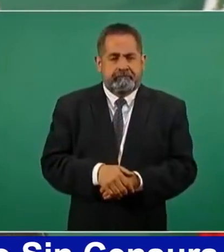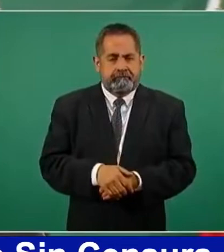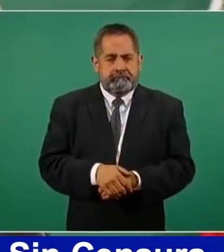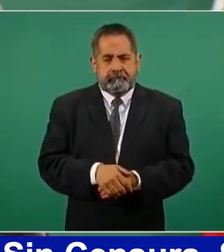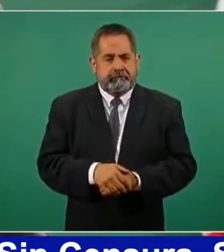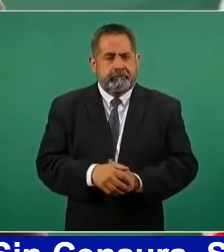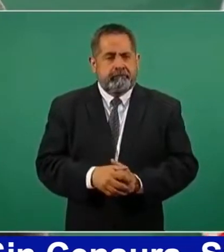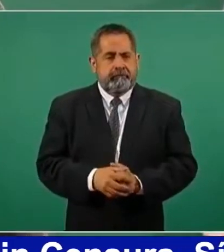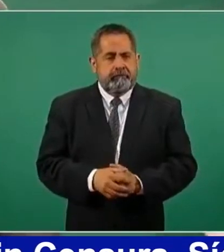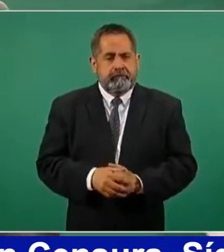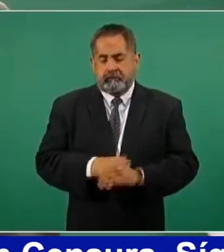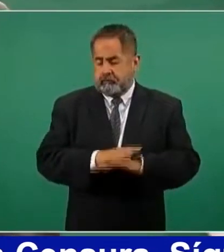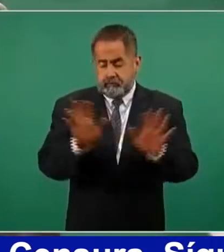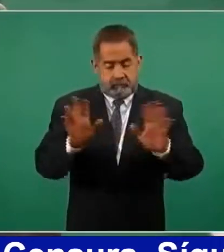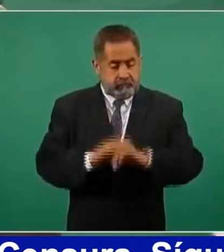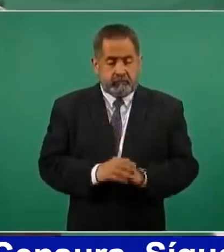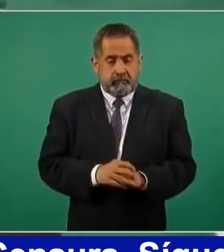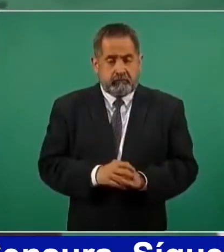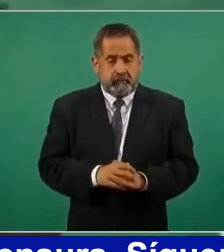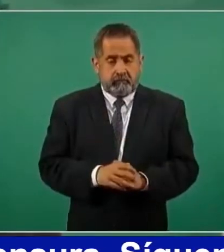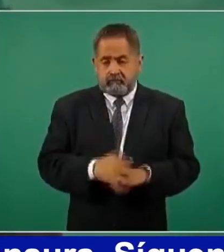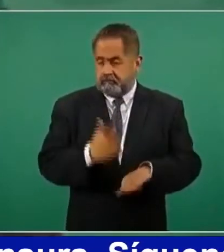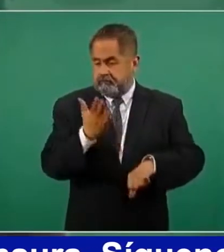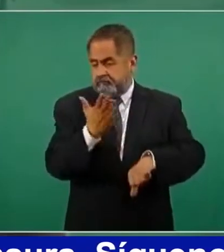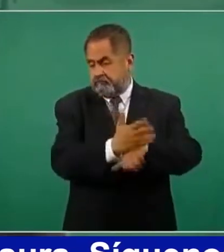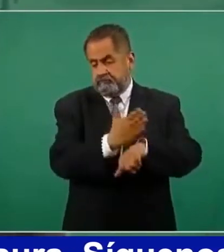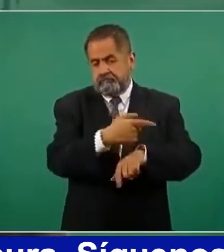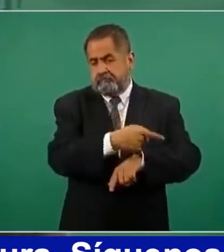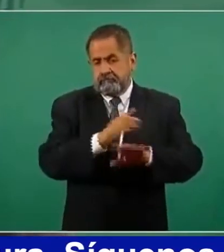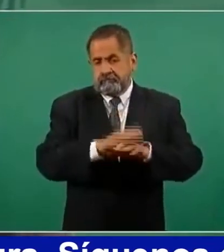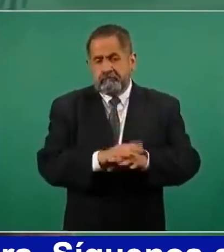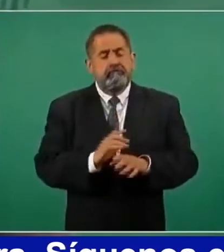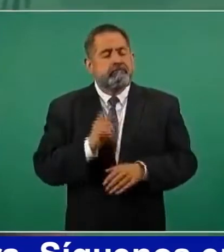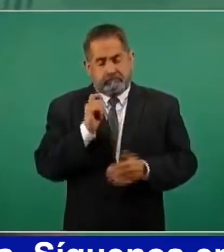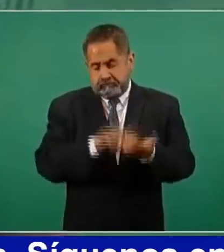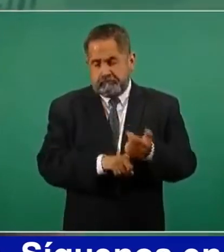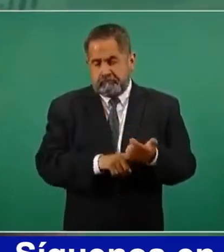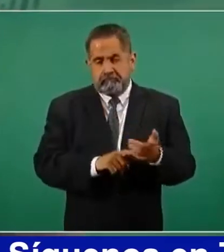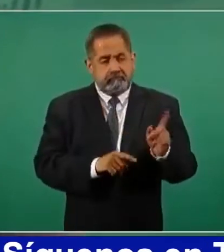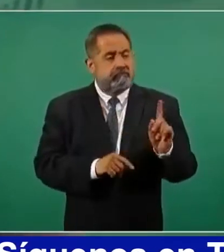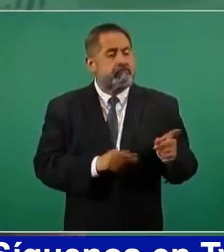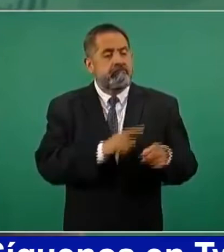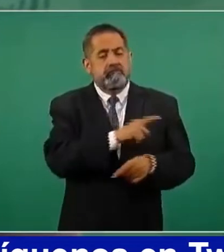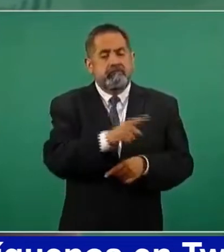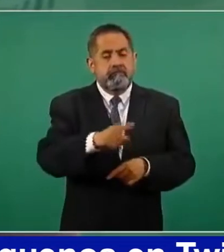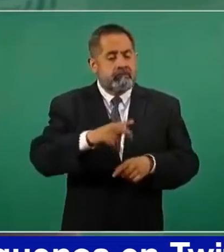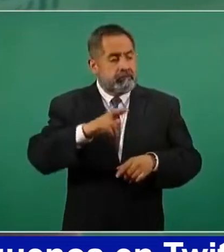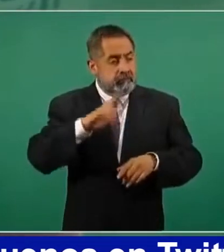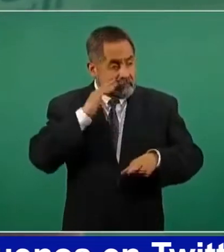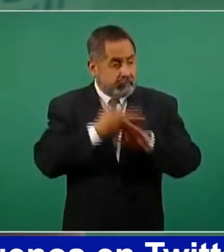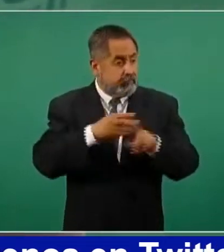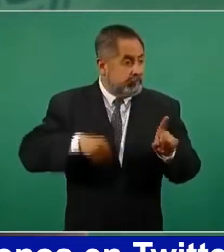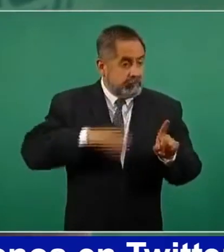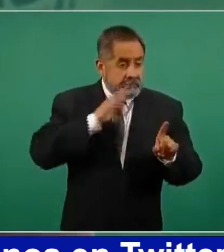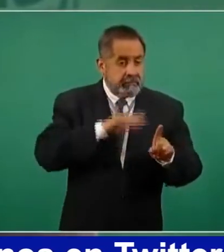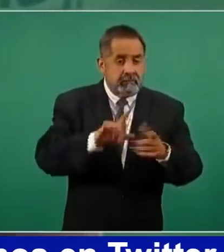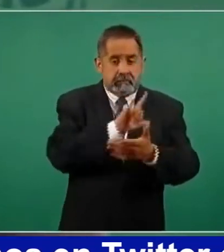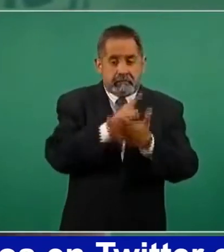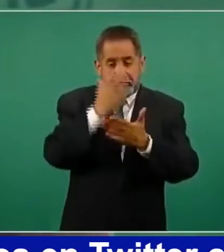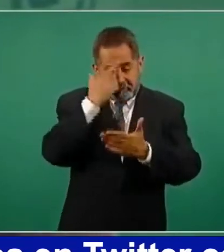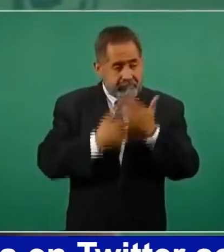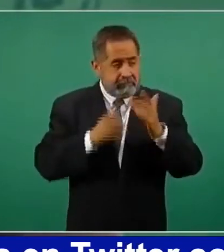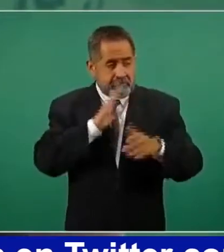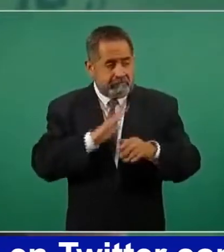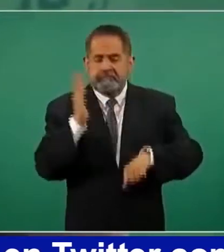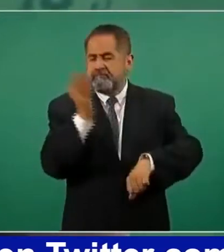Hay que sancionar, castigar a los responsables de cualquier delito.